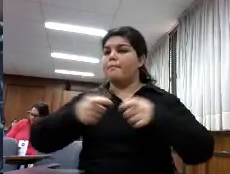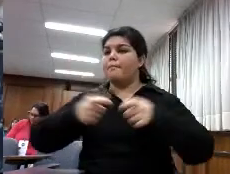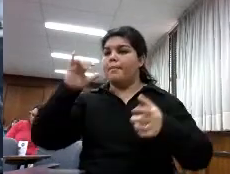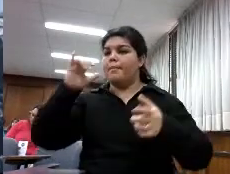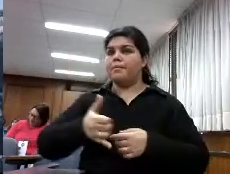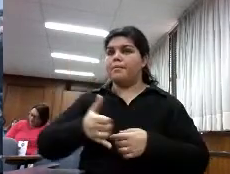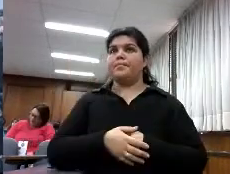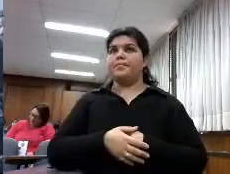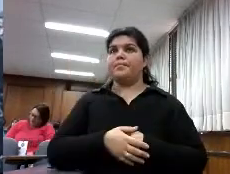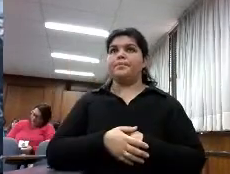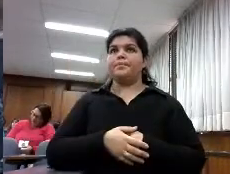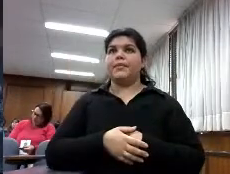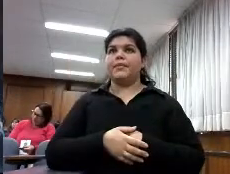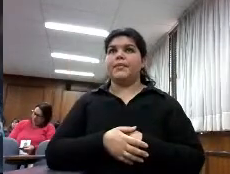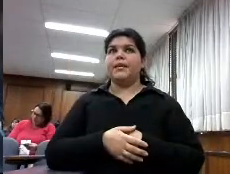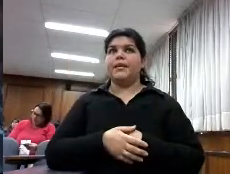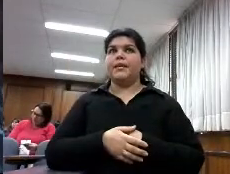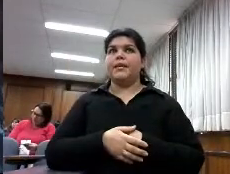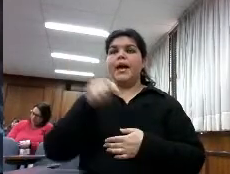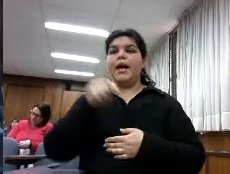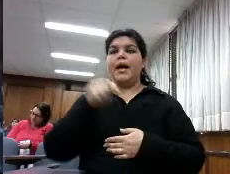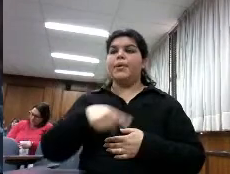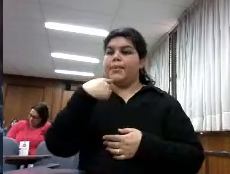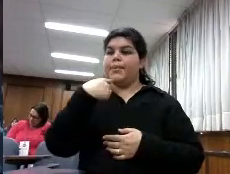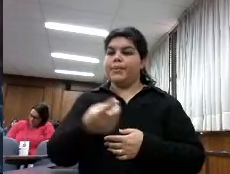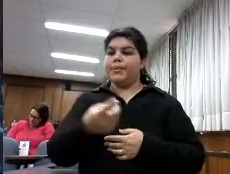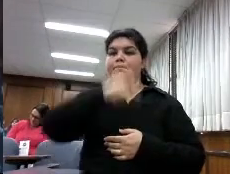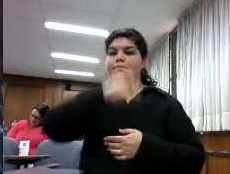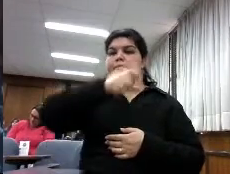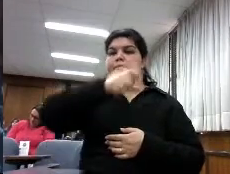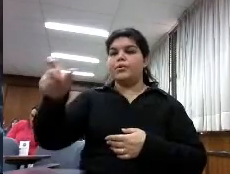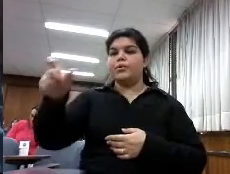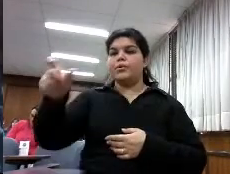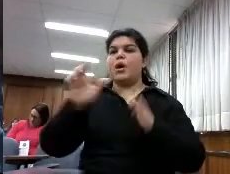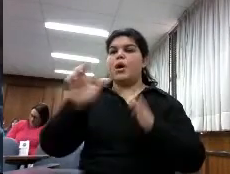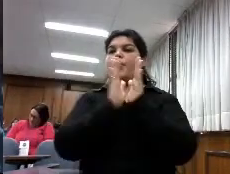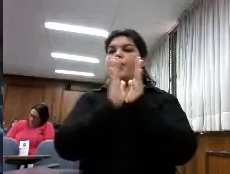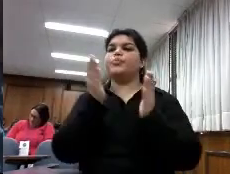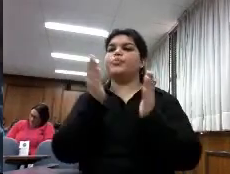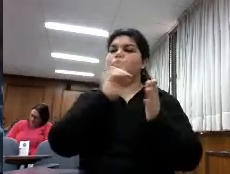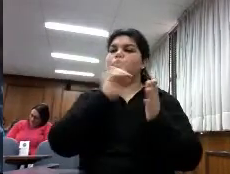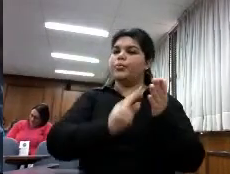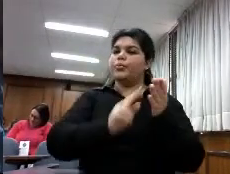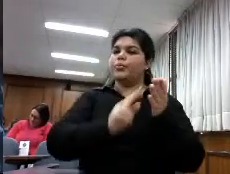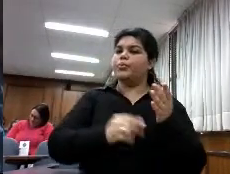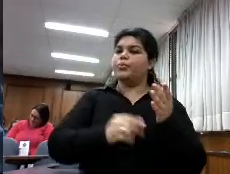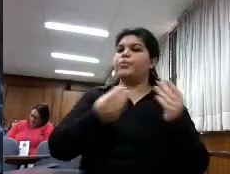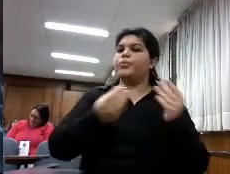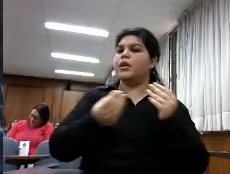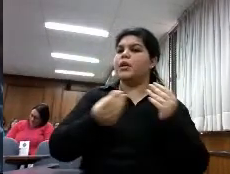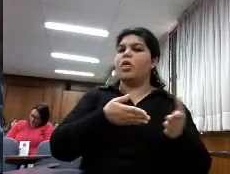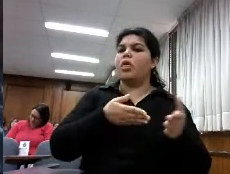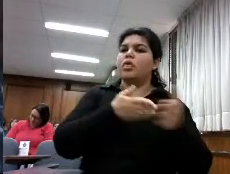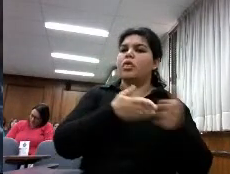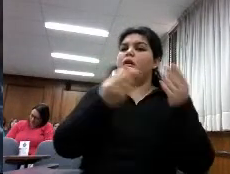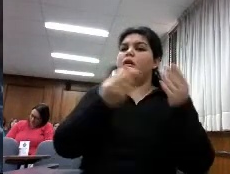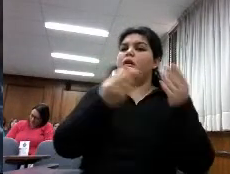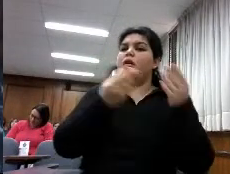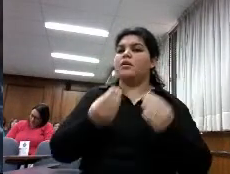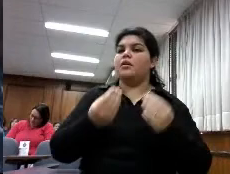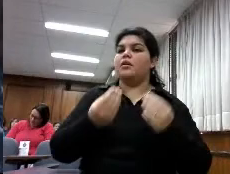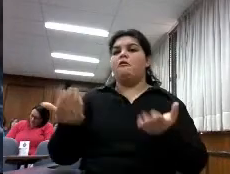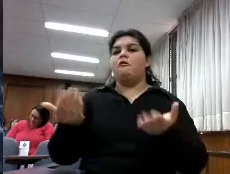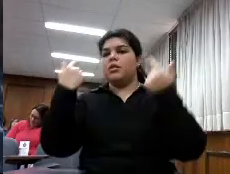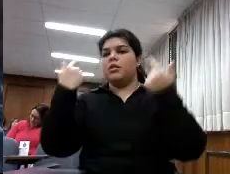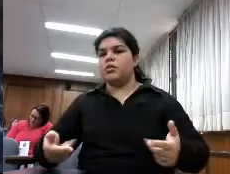¿qué impide a los usuarios de bibliotecas la lectura de contenidos? la falta de equipamiento falta de recursos económicos